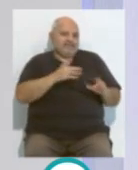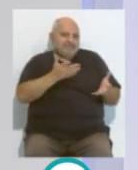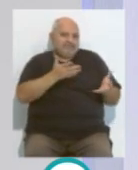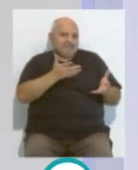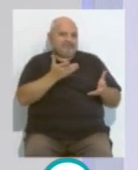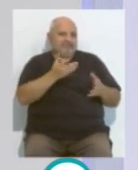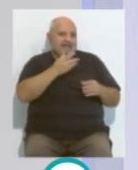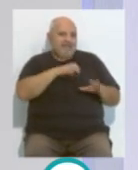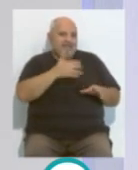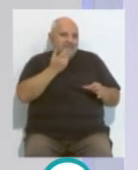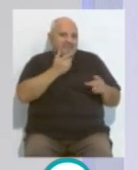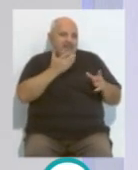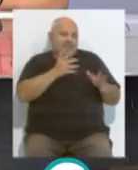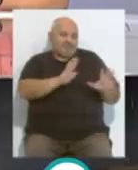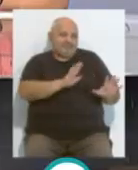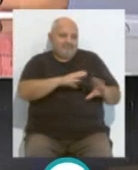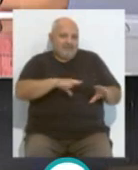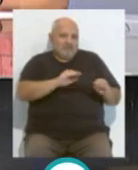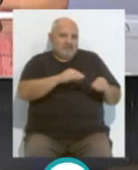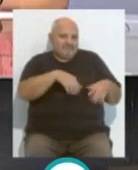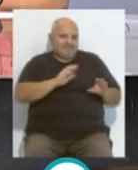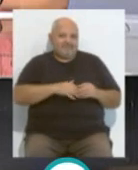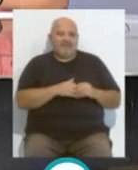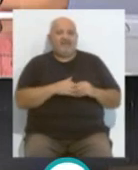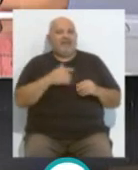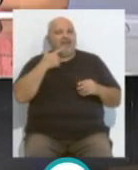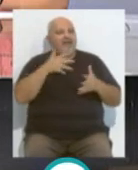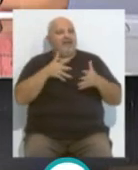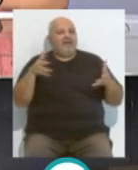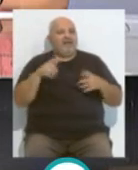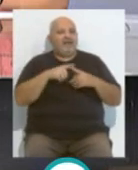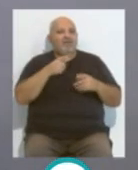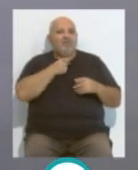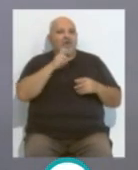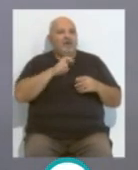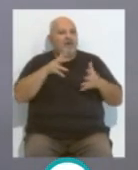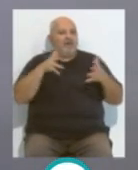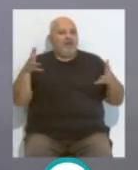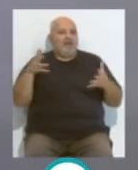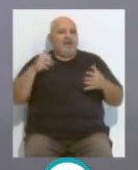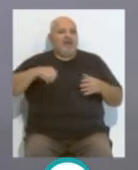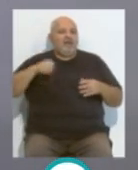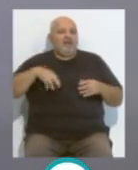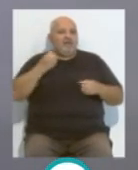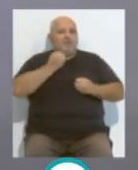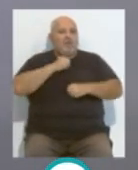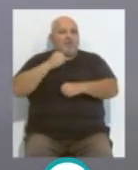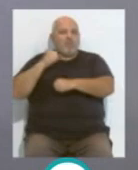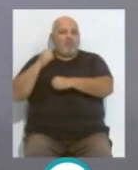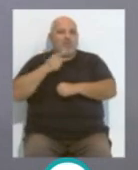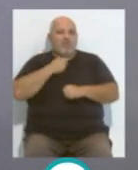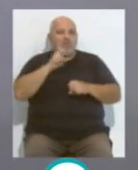nada, sabe lo que estoy diciendo. Claro. Pero los grandes dicen que les gusta enfrentarse y salir campeón habiendo eliminado